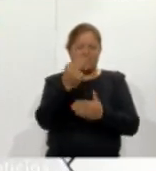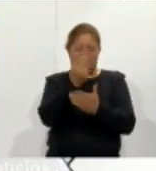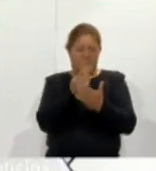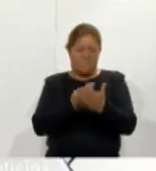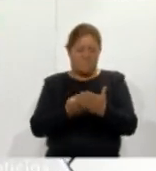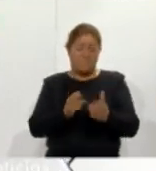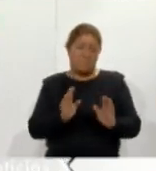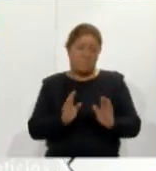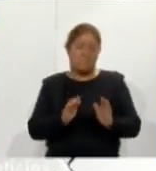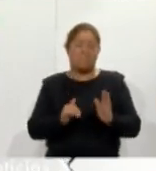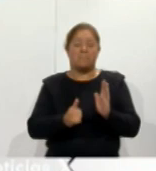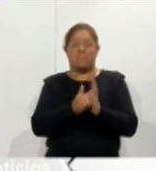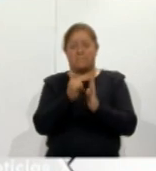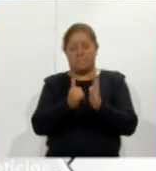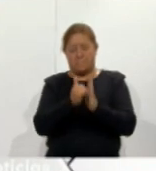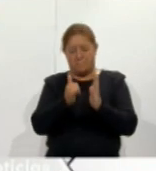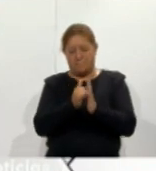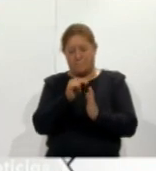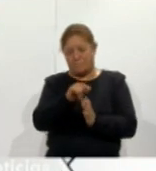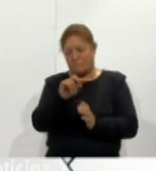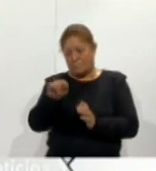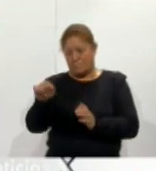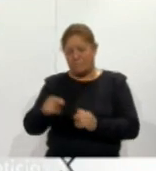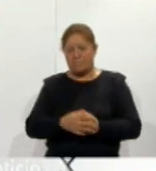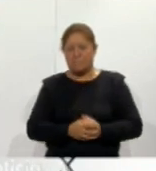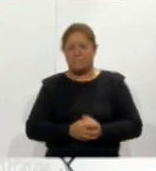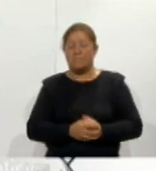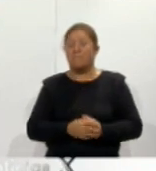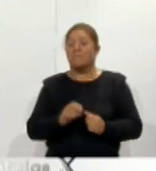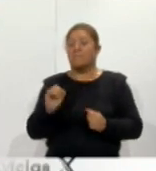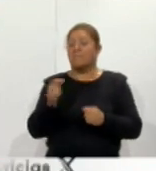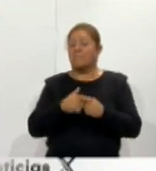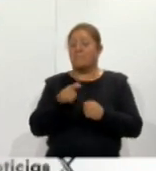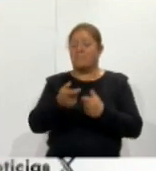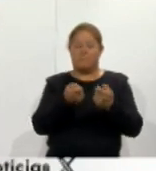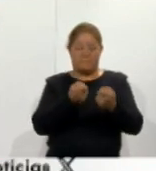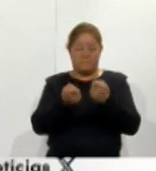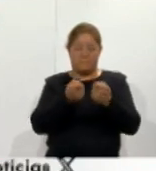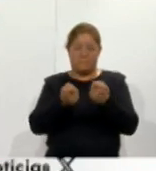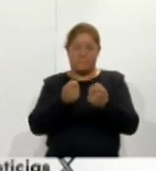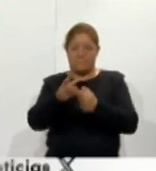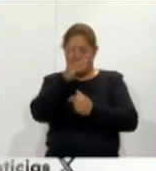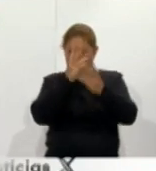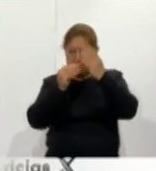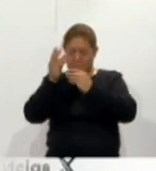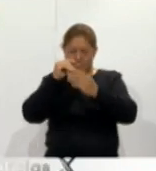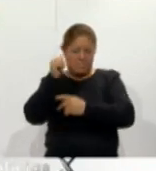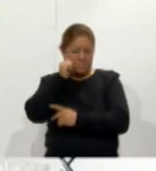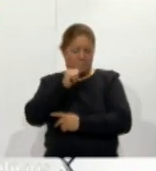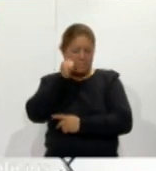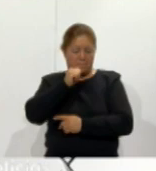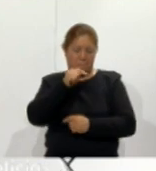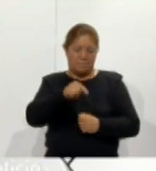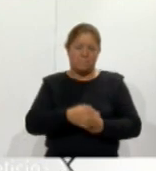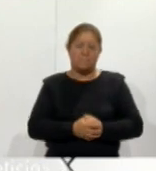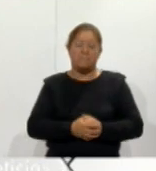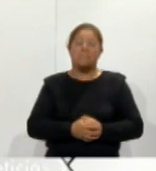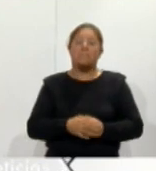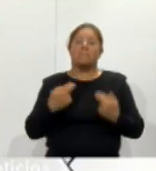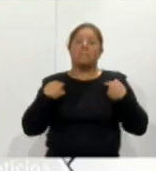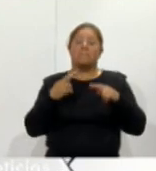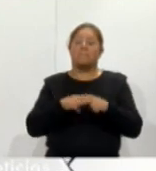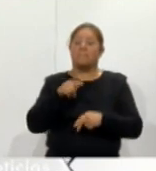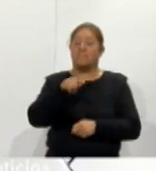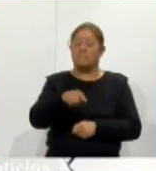que haber alguien que construya siempre tiene que haber alguien que guíe el aprendizaje siempre tiene que estar la presencia del maestro